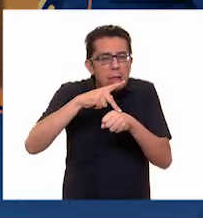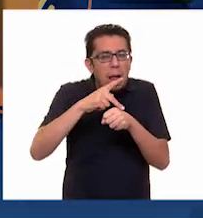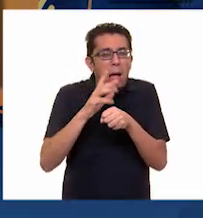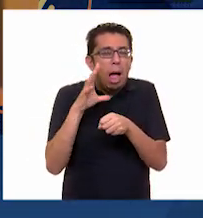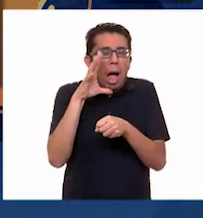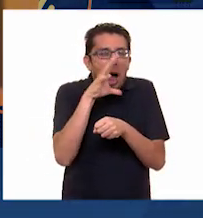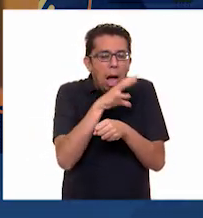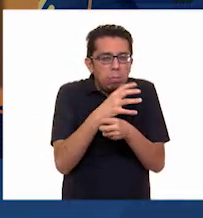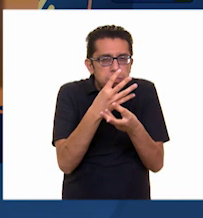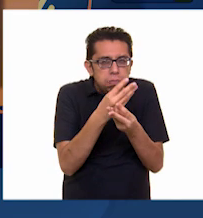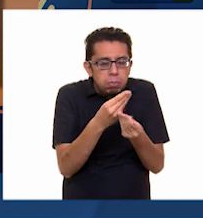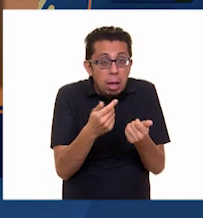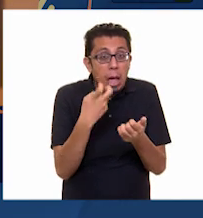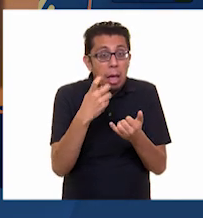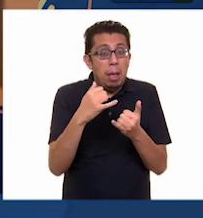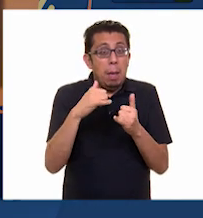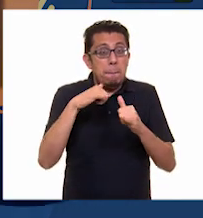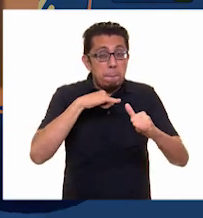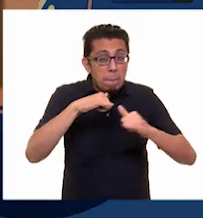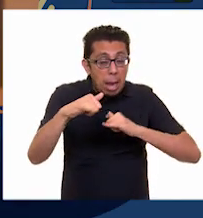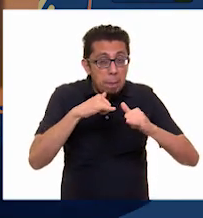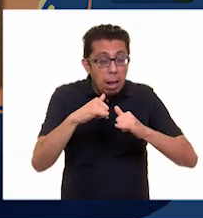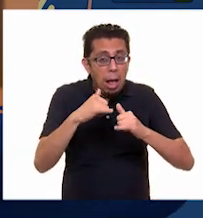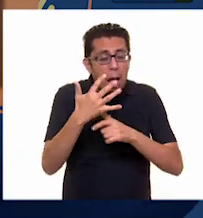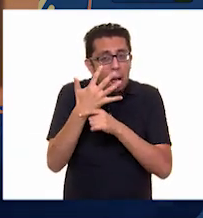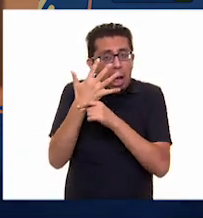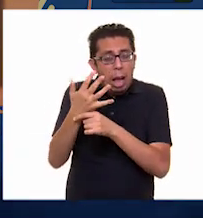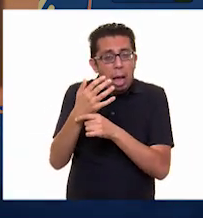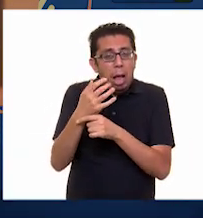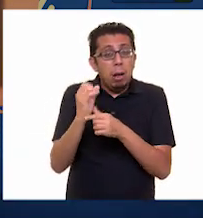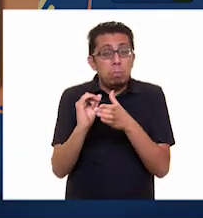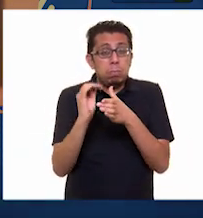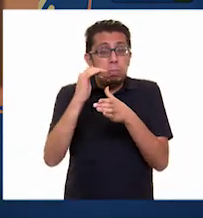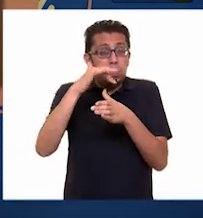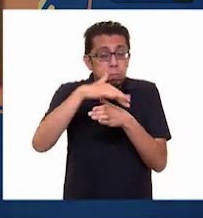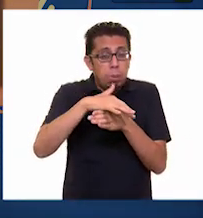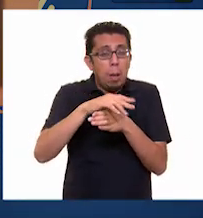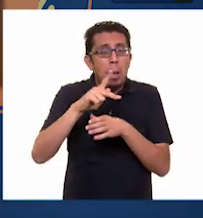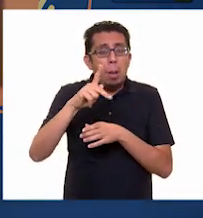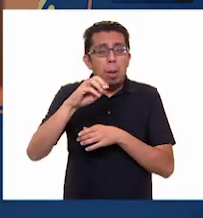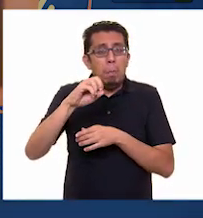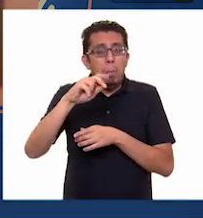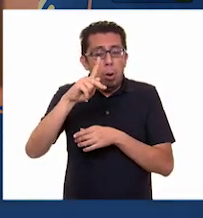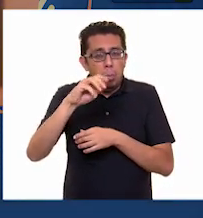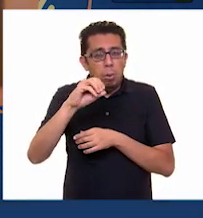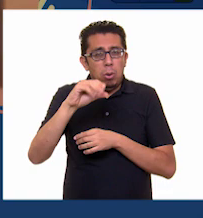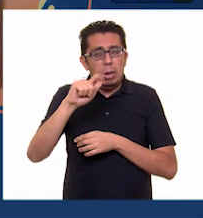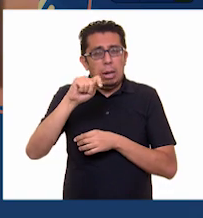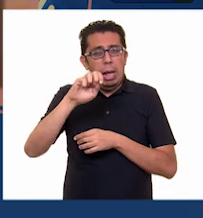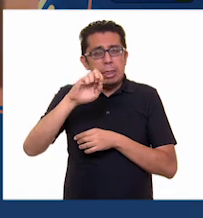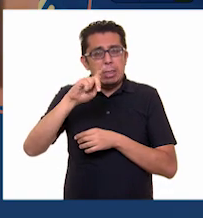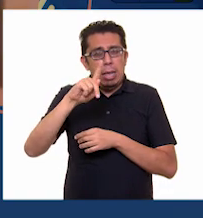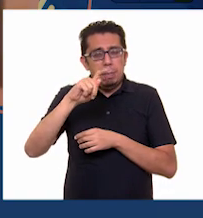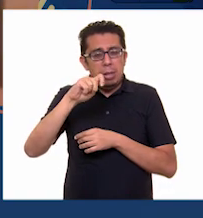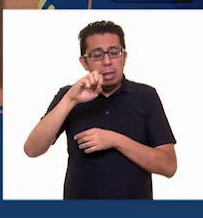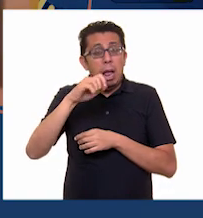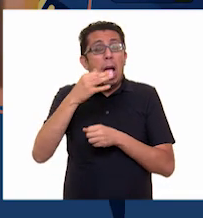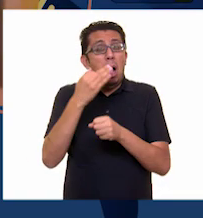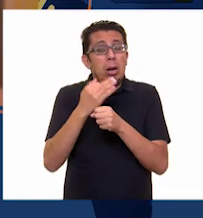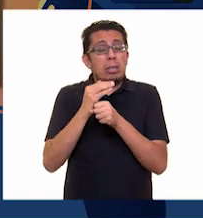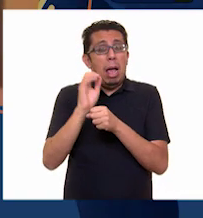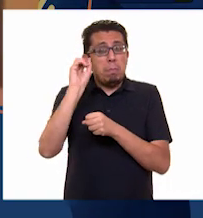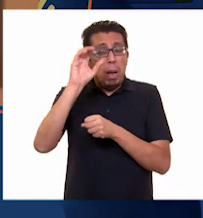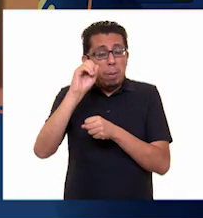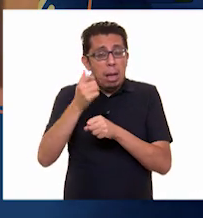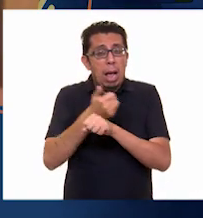de Riesgos, el volcán Popocatépetl se encuentra en semáforo amarillo y ha realizado 25 exhalaciones y cero